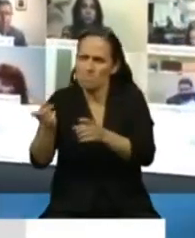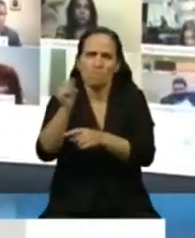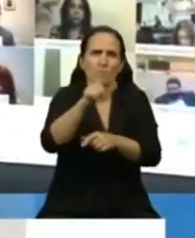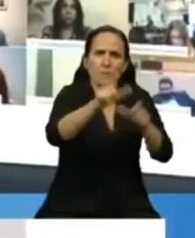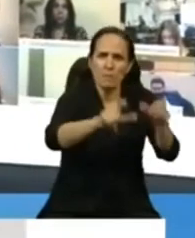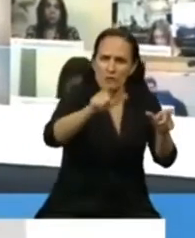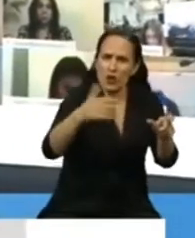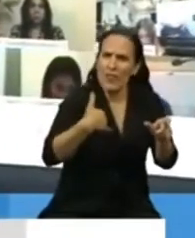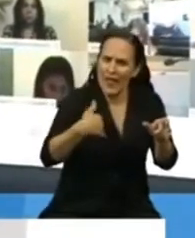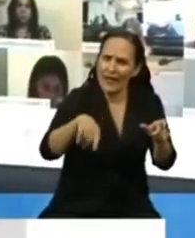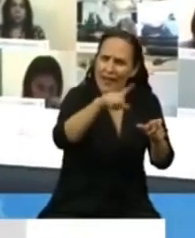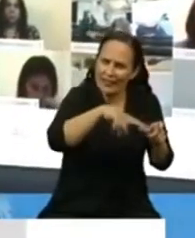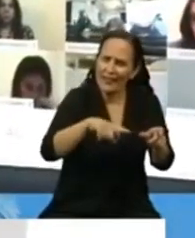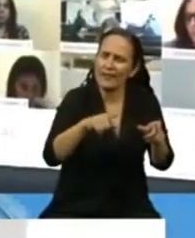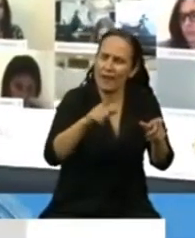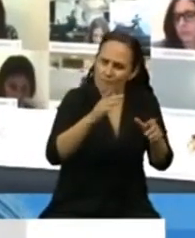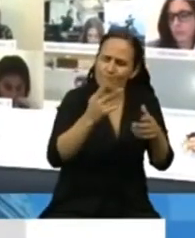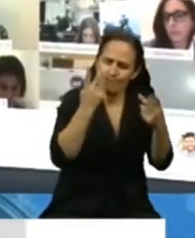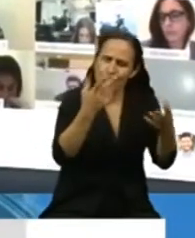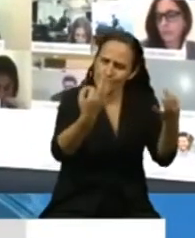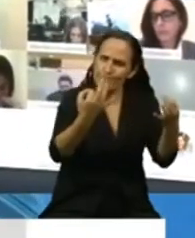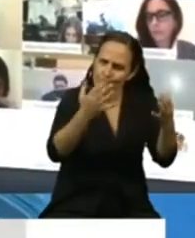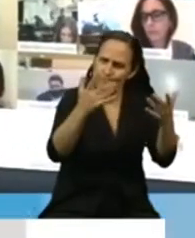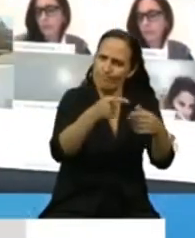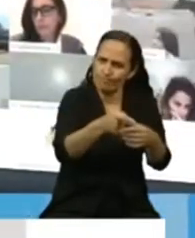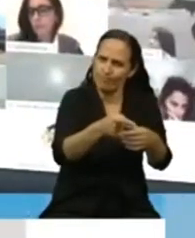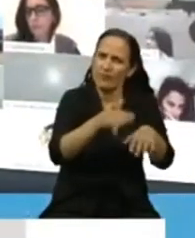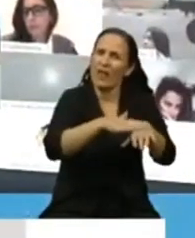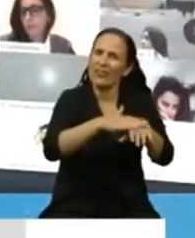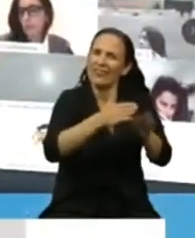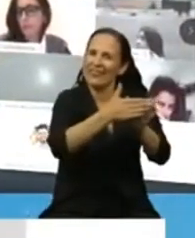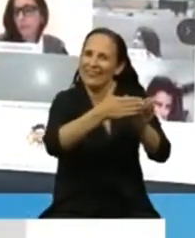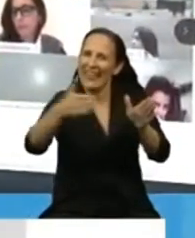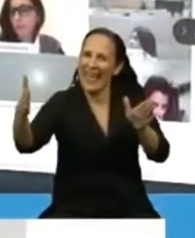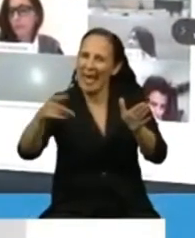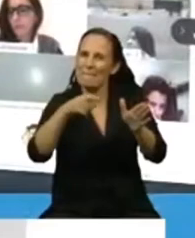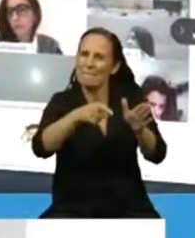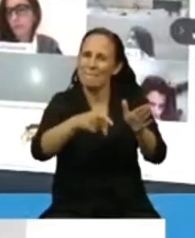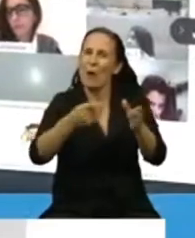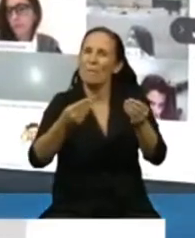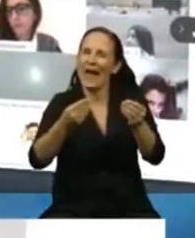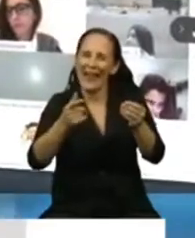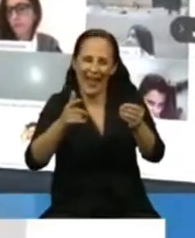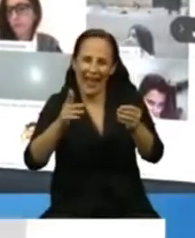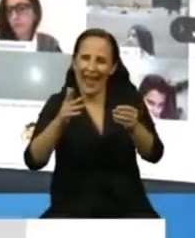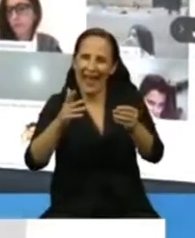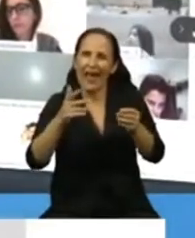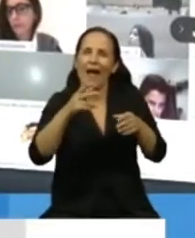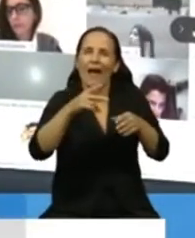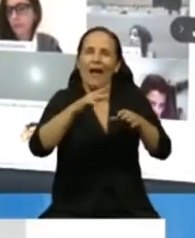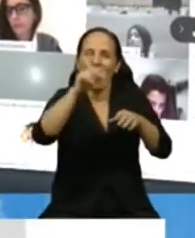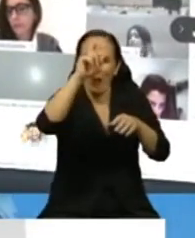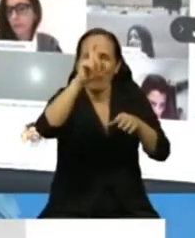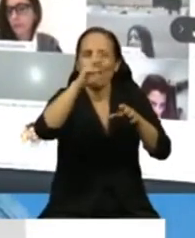permitido aplanar la curva de propagación y dar tiempo a que se consolide el sistema de salud. Pero al mismo